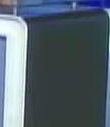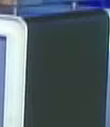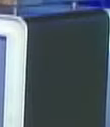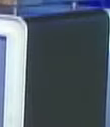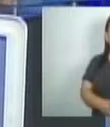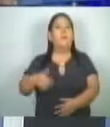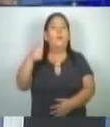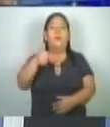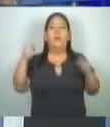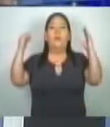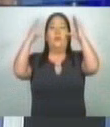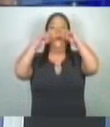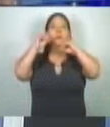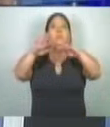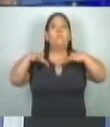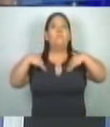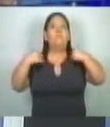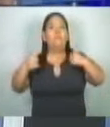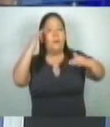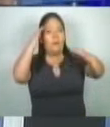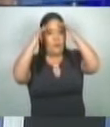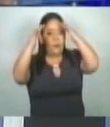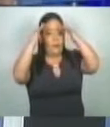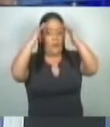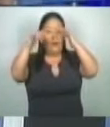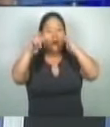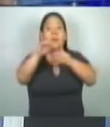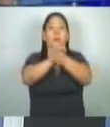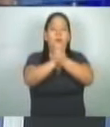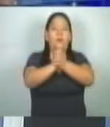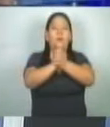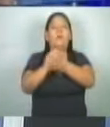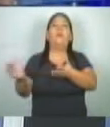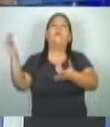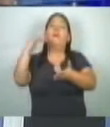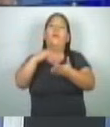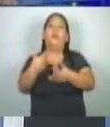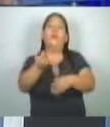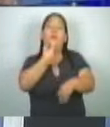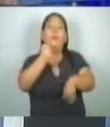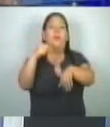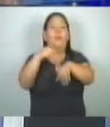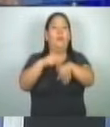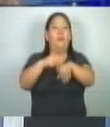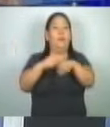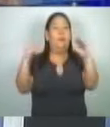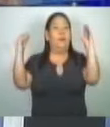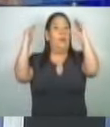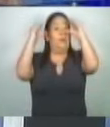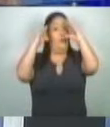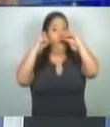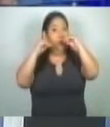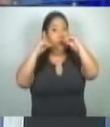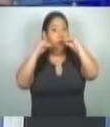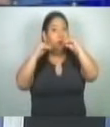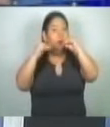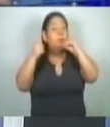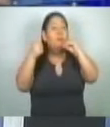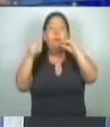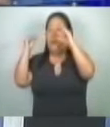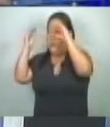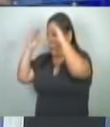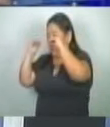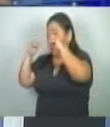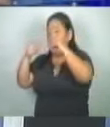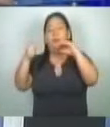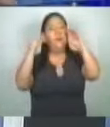Muy buenas noches, ¿qué tal? ¿Cómo están? Qué gusto que nos acompañen. Bienvenidos a una nueva edición estelar de Noticiero Hechos. Gracias, buenas noches.